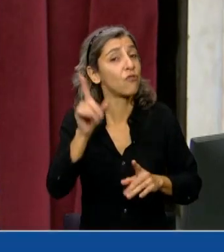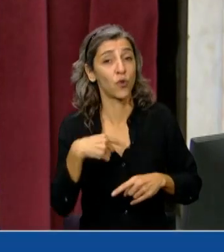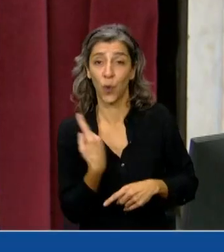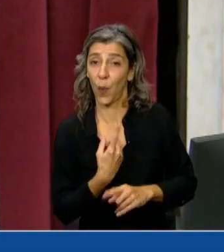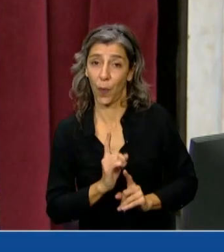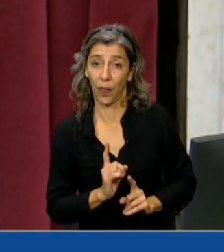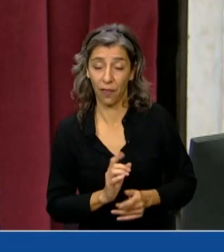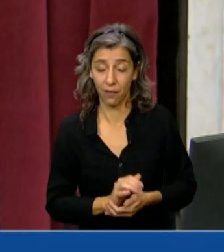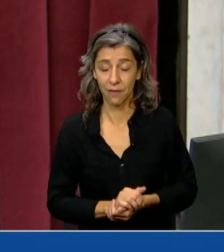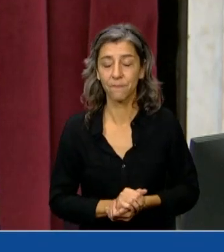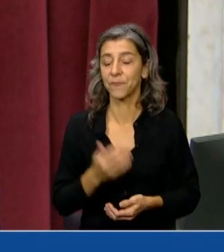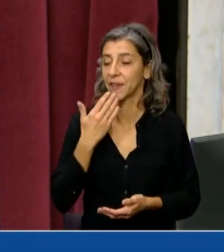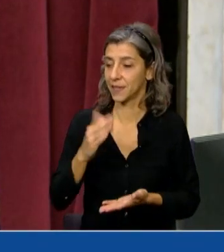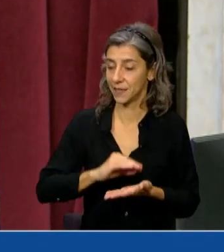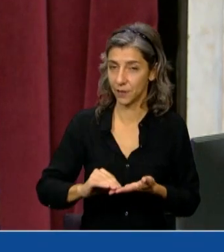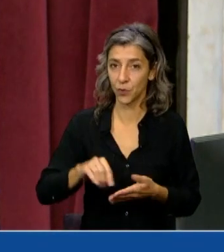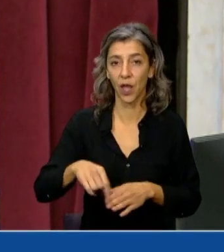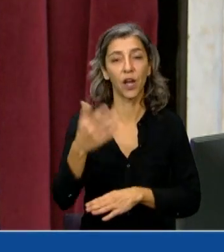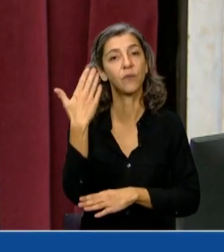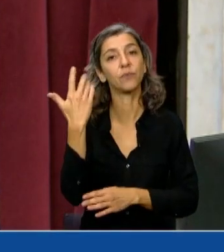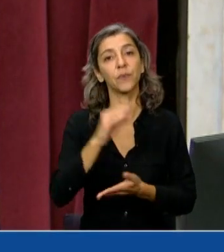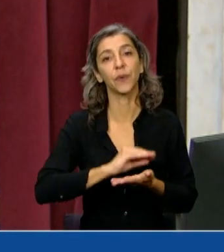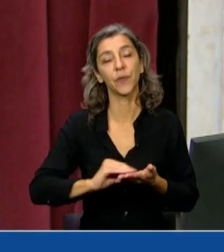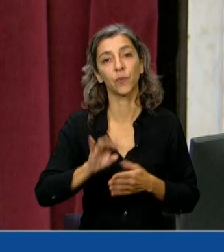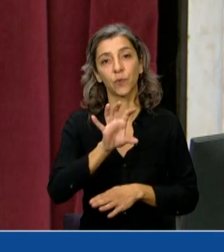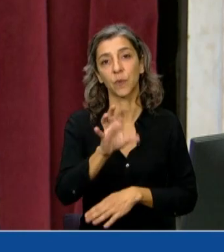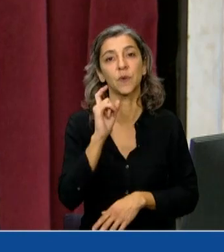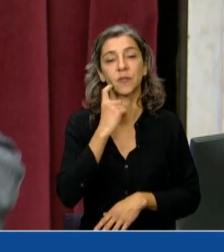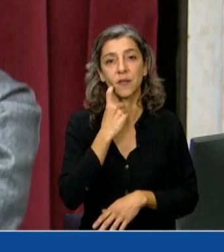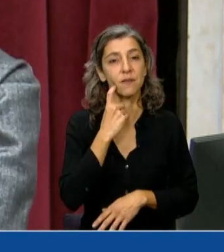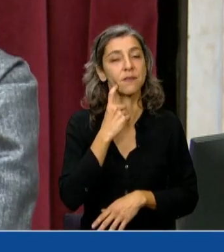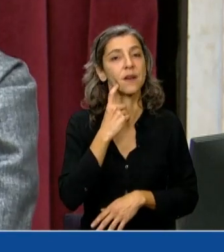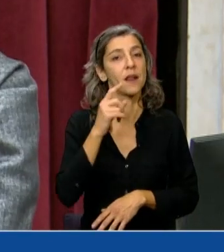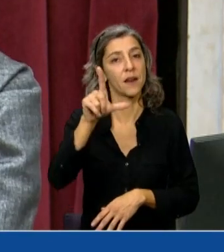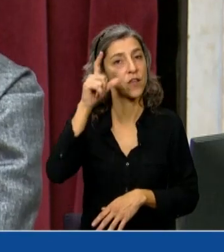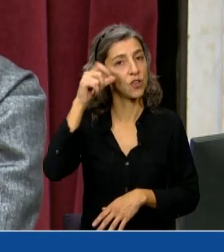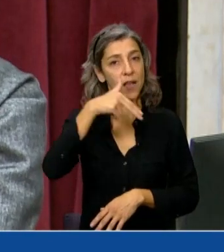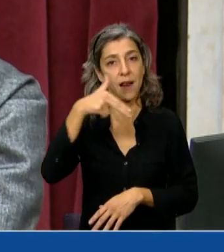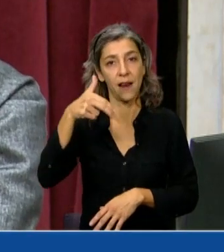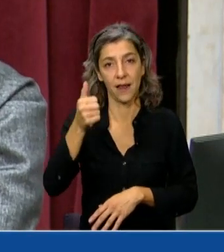Continúa en el uso de la palabra la diputada por la provincia de Entre Ríos, Gabriela Lena.